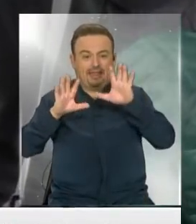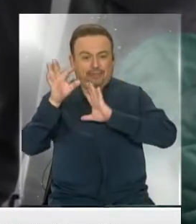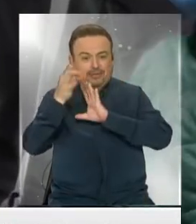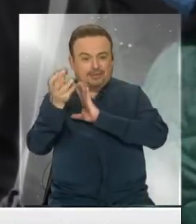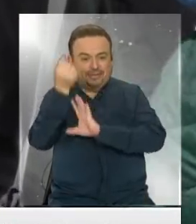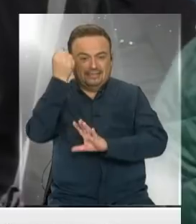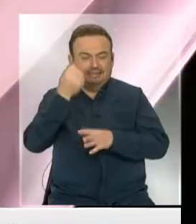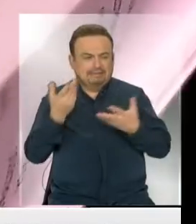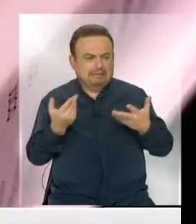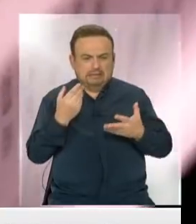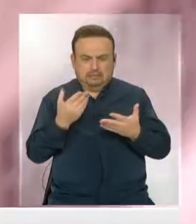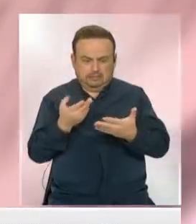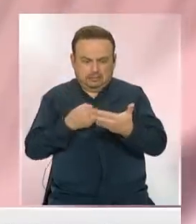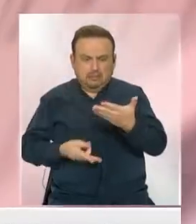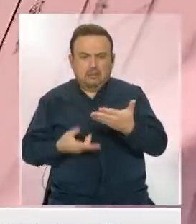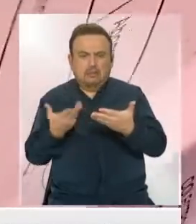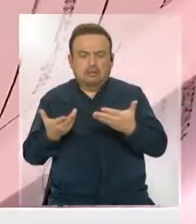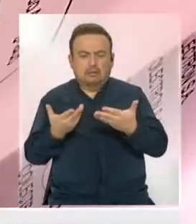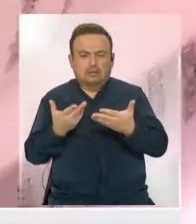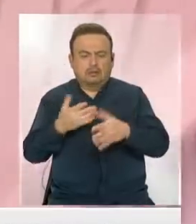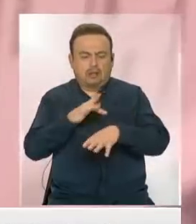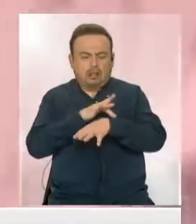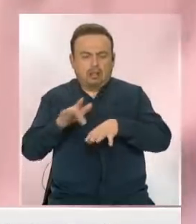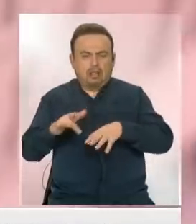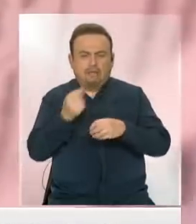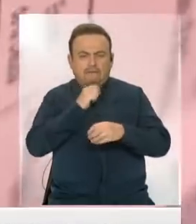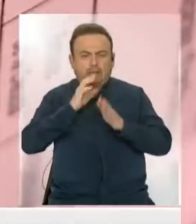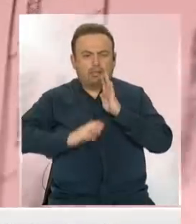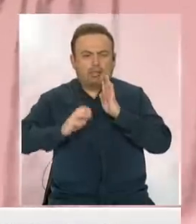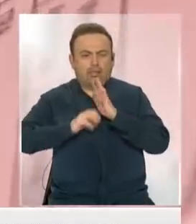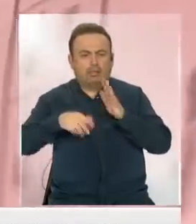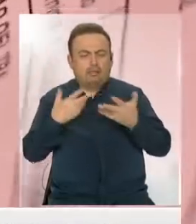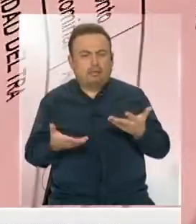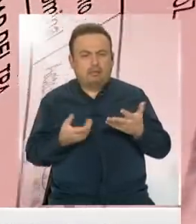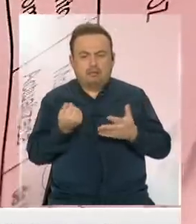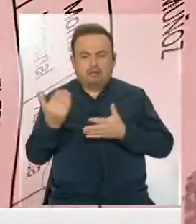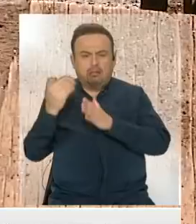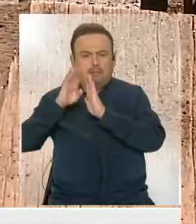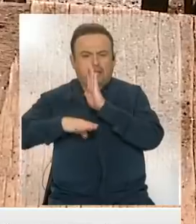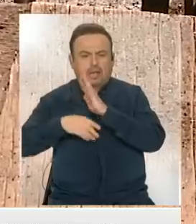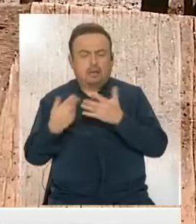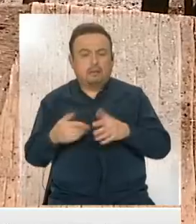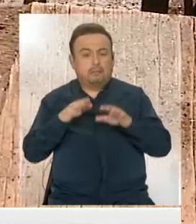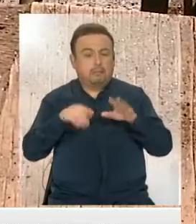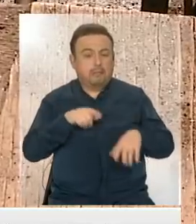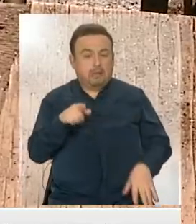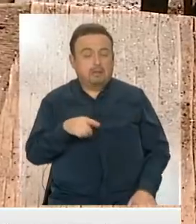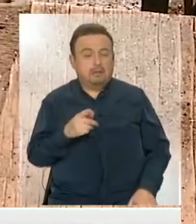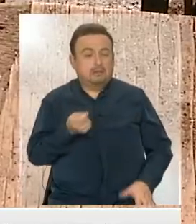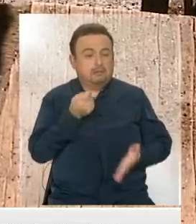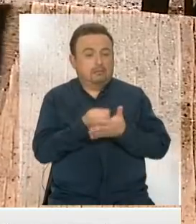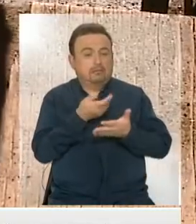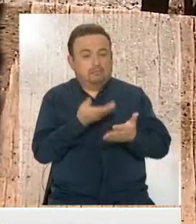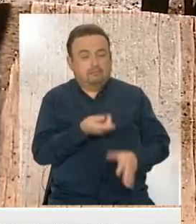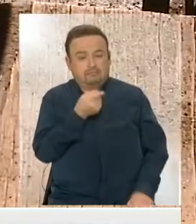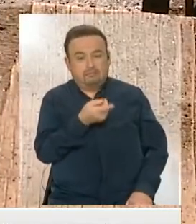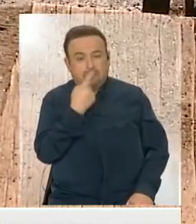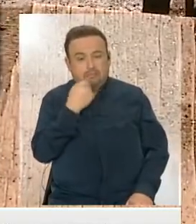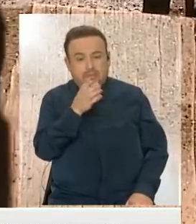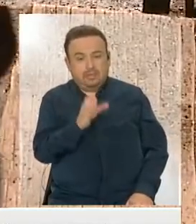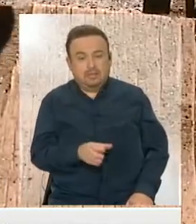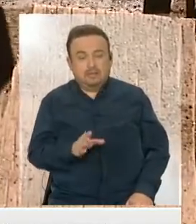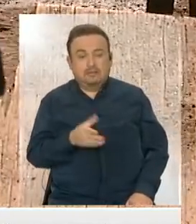su 10% y se encuentran con lagunas. En consecuencia, con menos dinero, ese mismo saldo impago se reflejará también